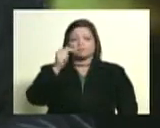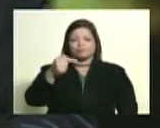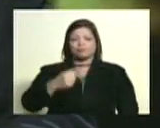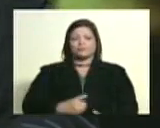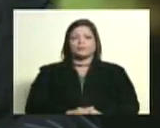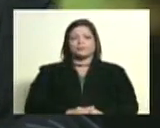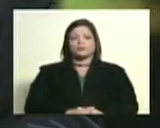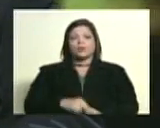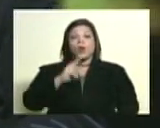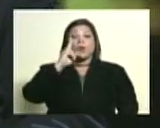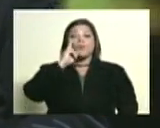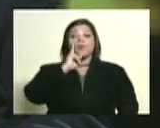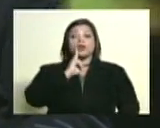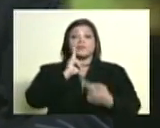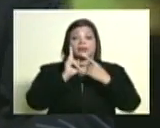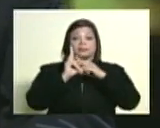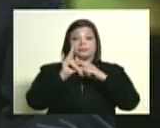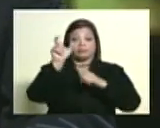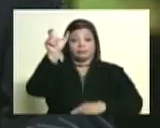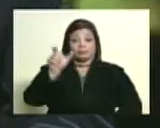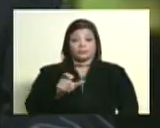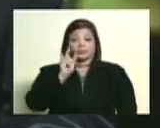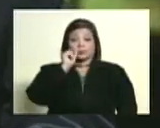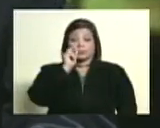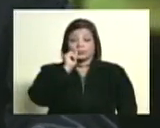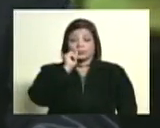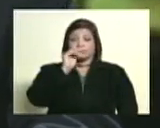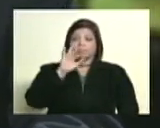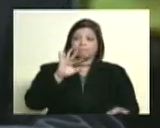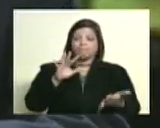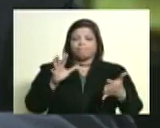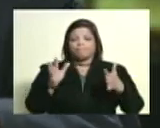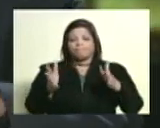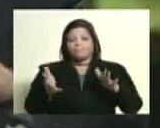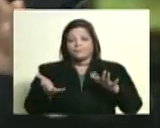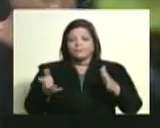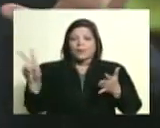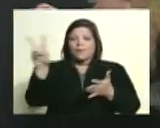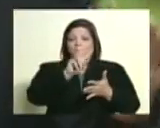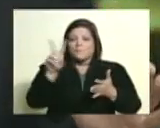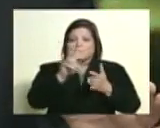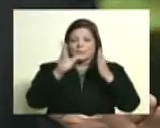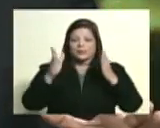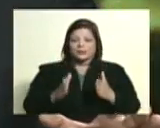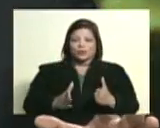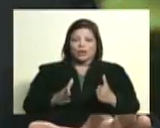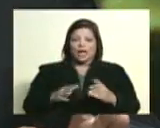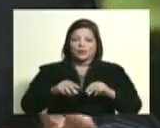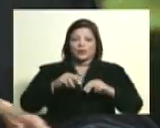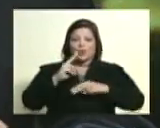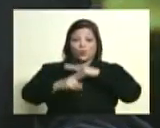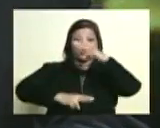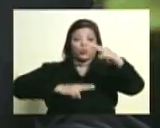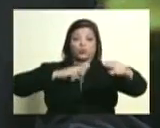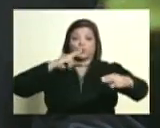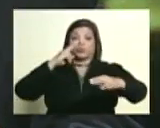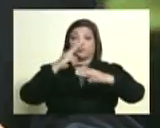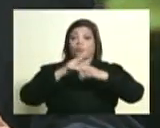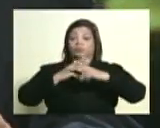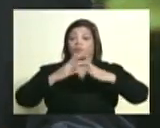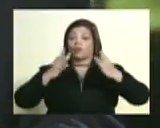Bolívar quizá el venezolano más universal digamos